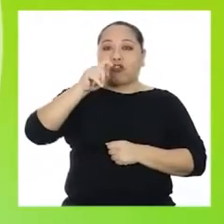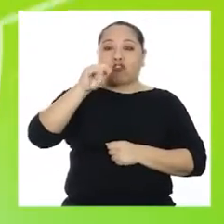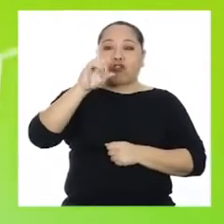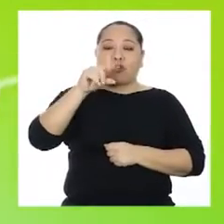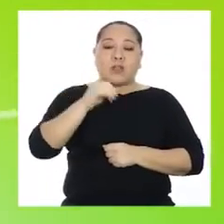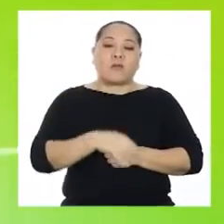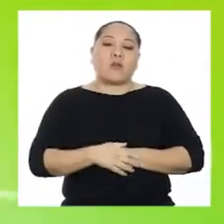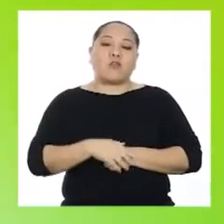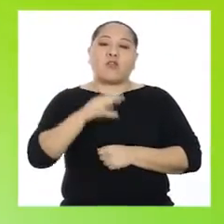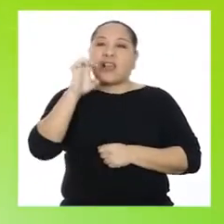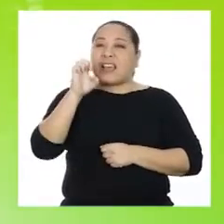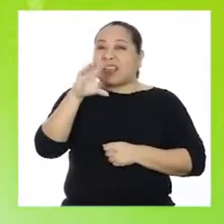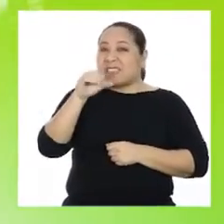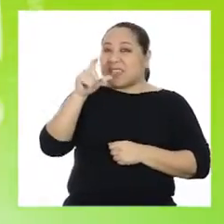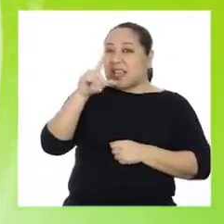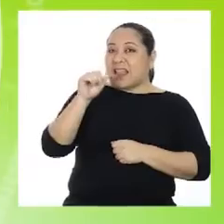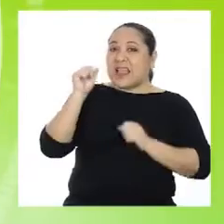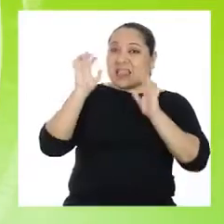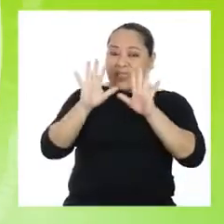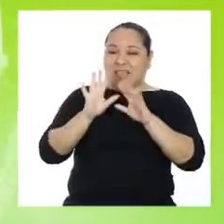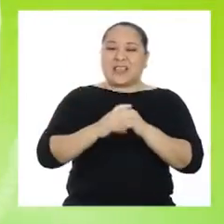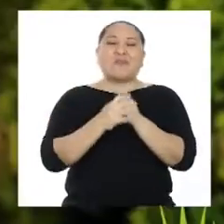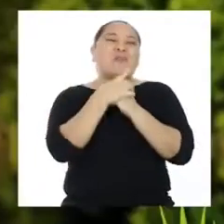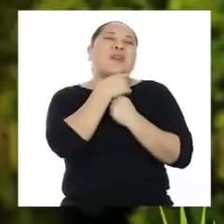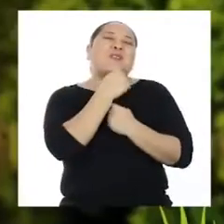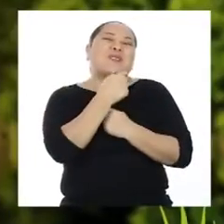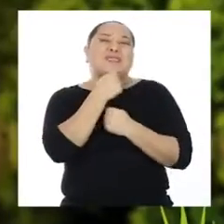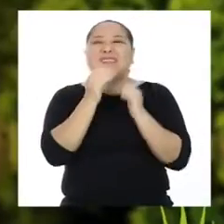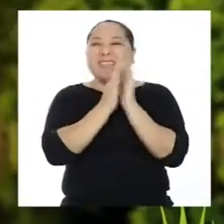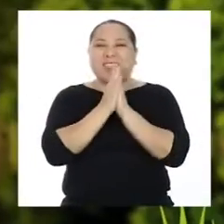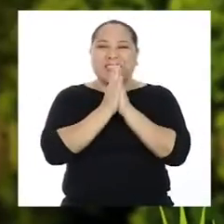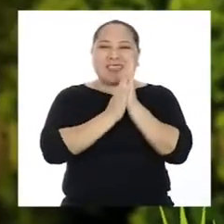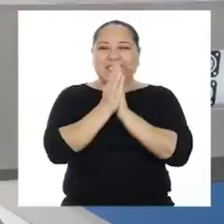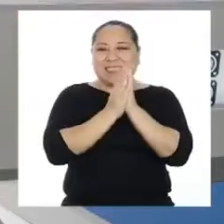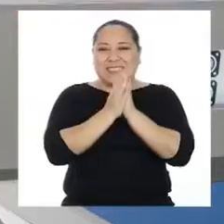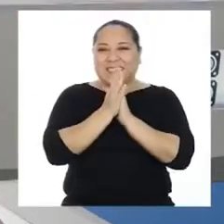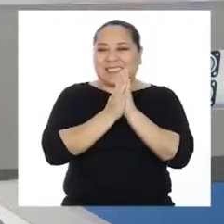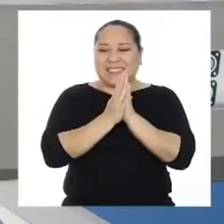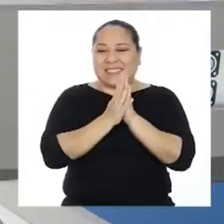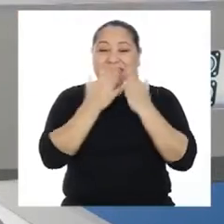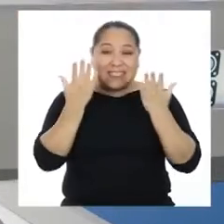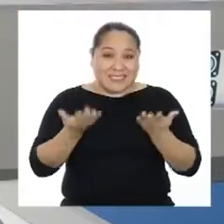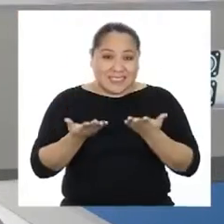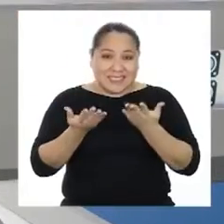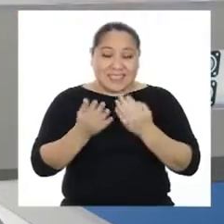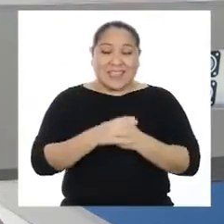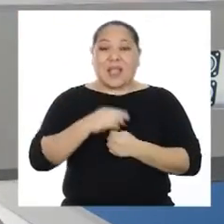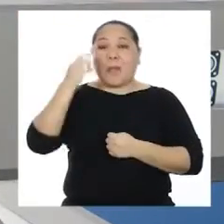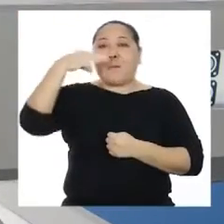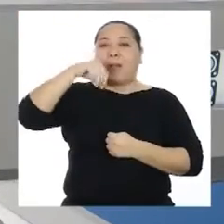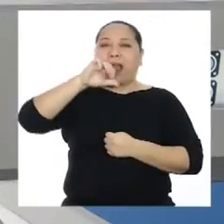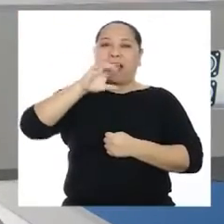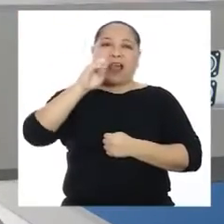pictograma tiene una escala de 10. ¡Me gusta! ¡Entonces,